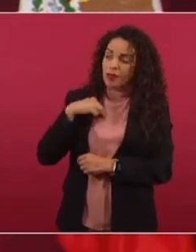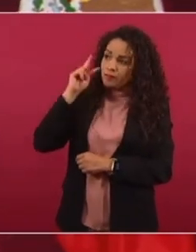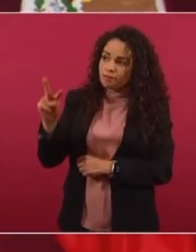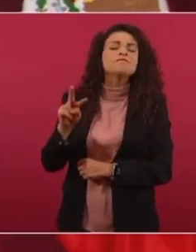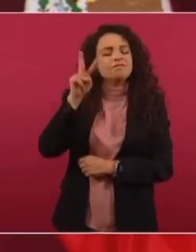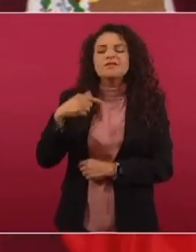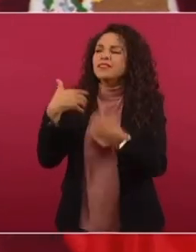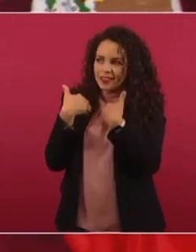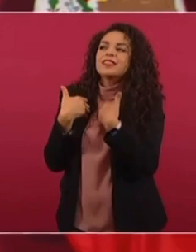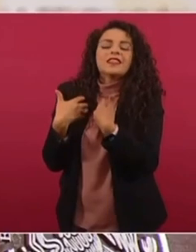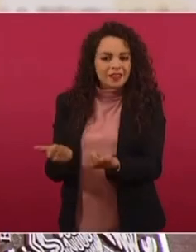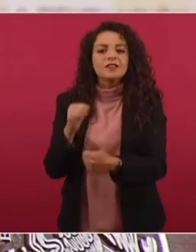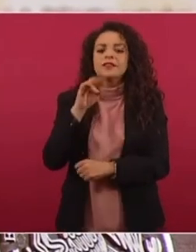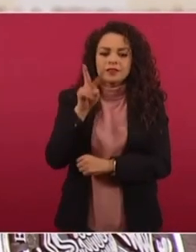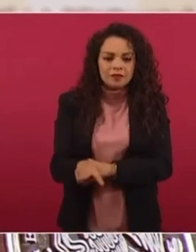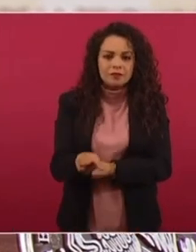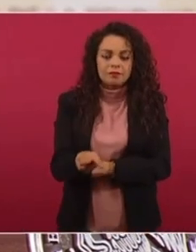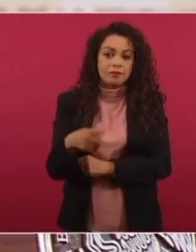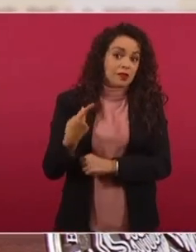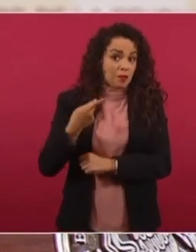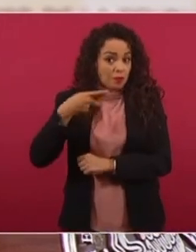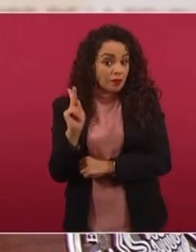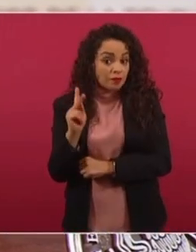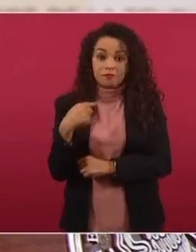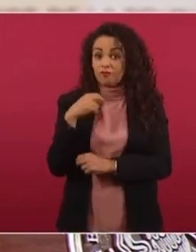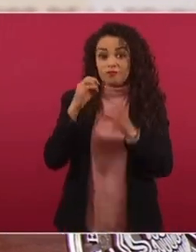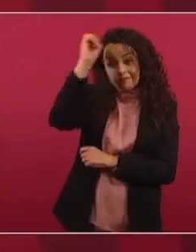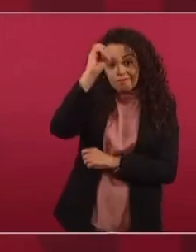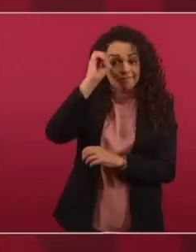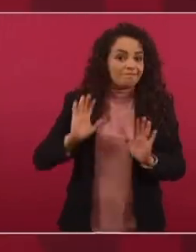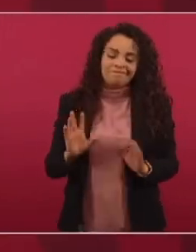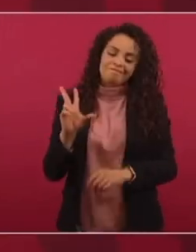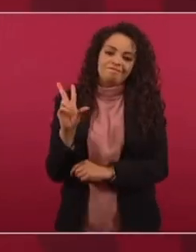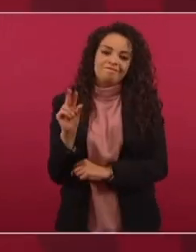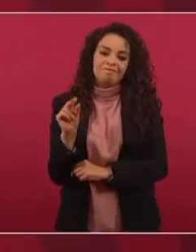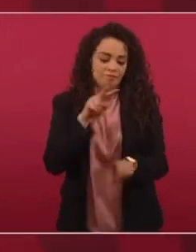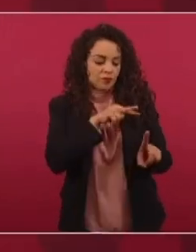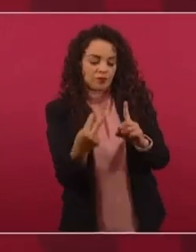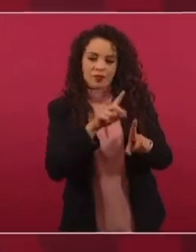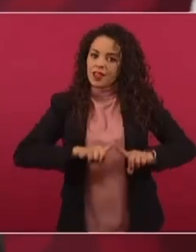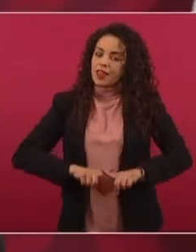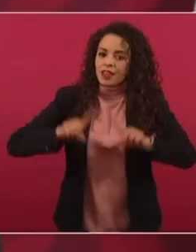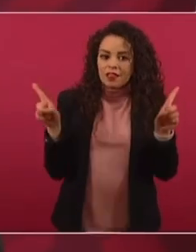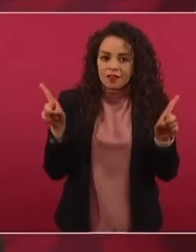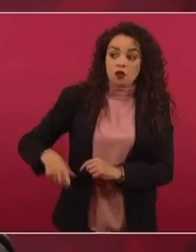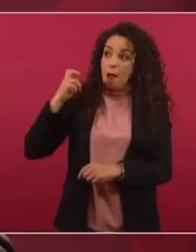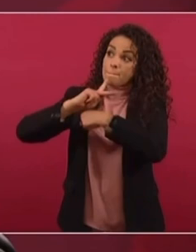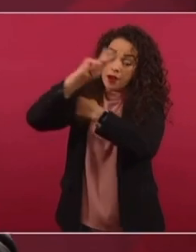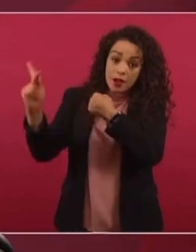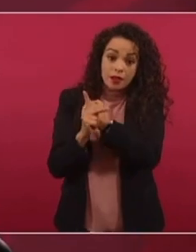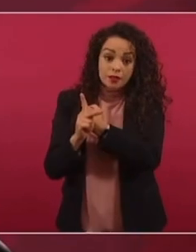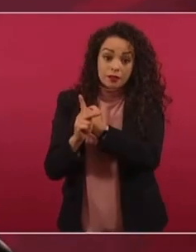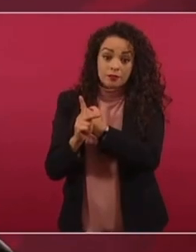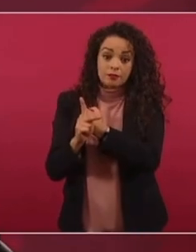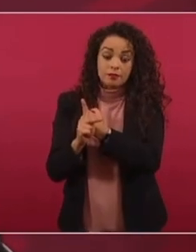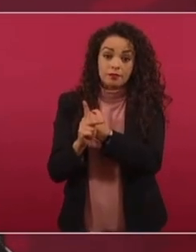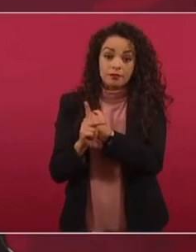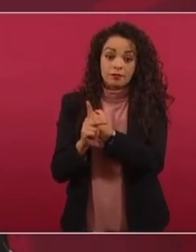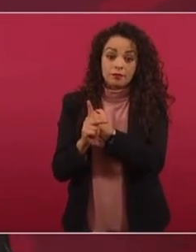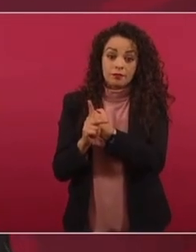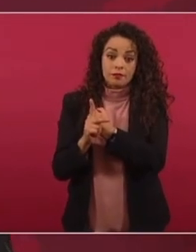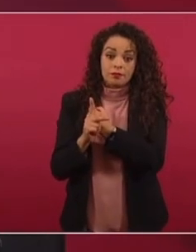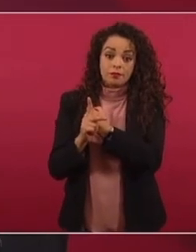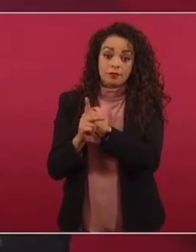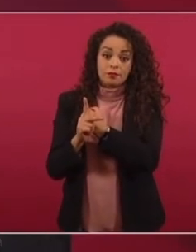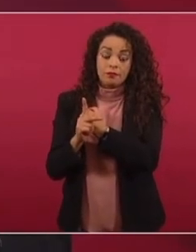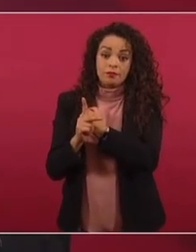nada más que no comparto ese punto de vista. Una nación, un gobierno, no puede ser